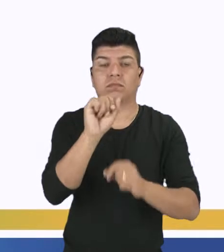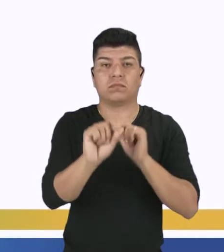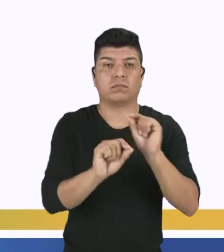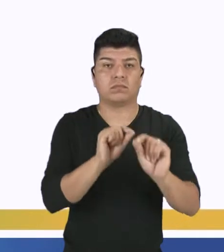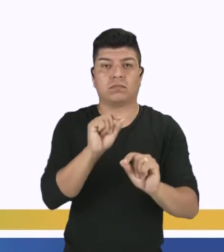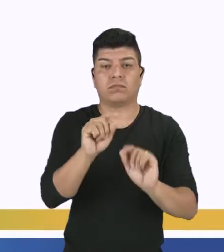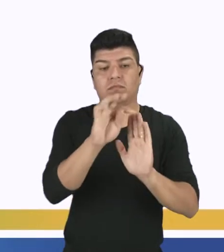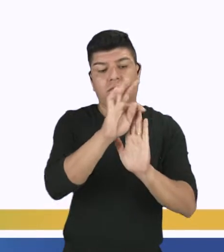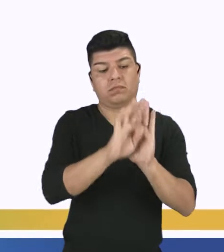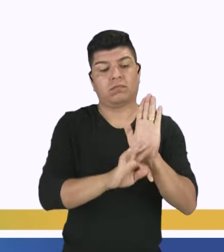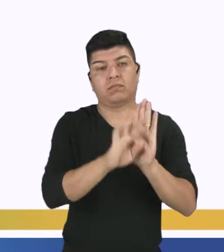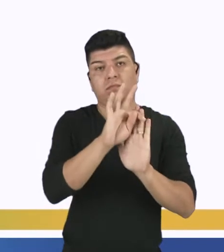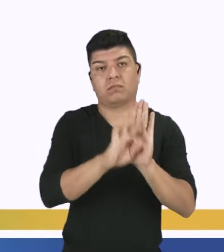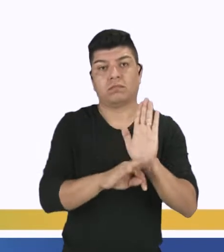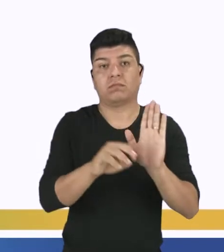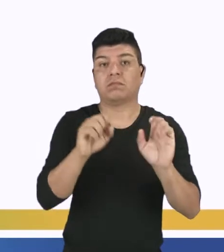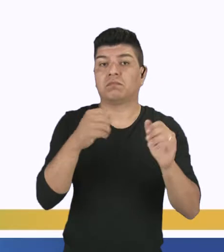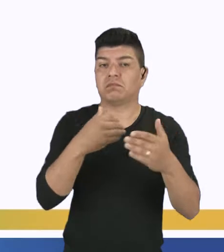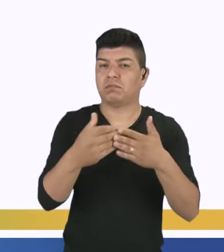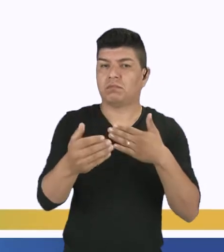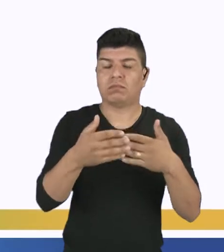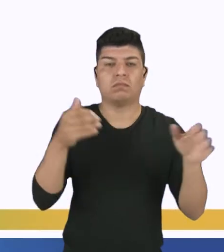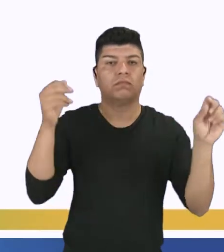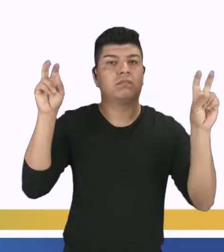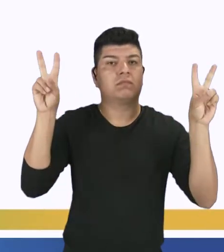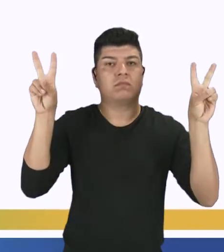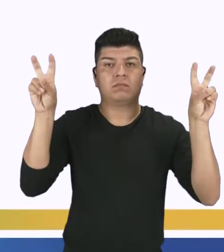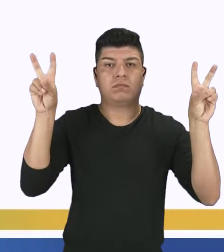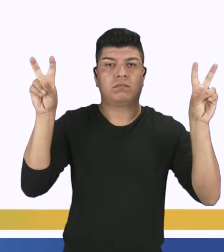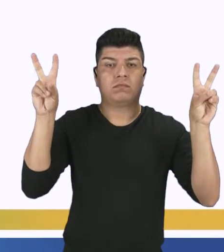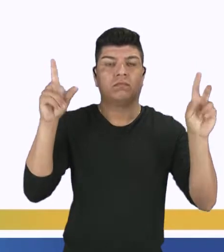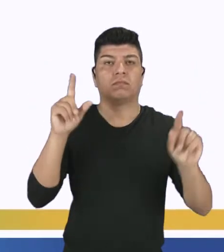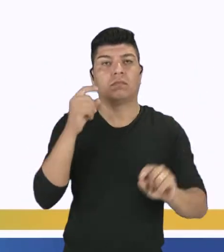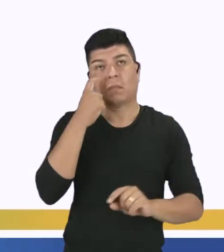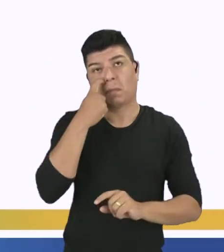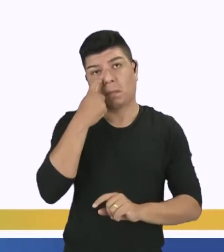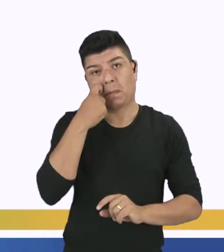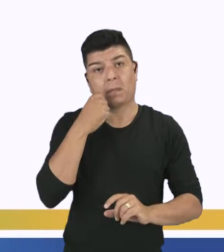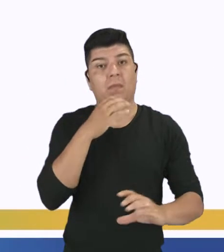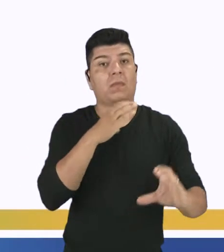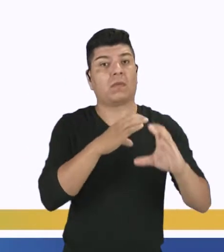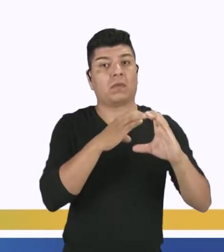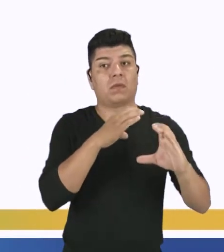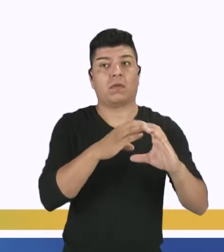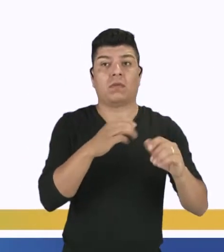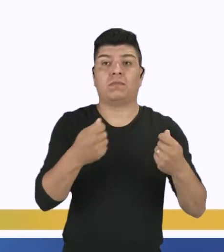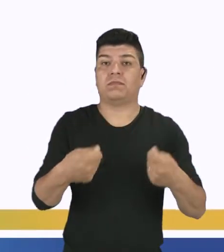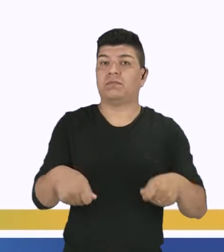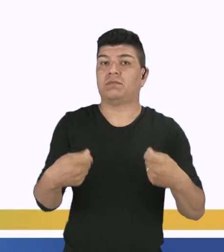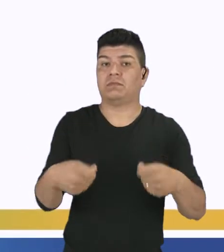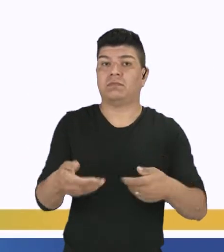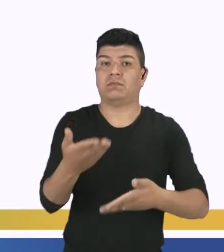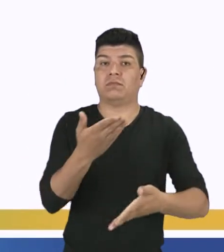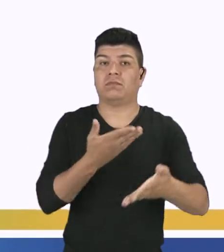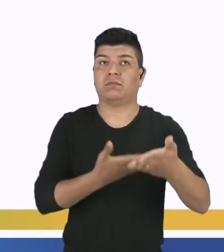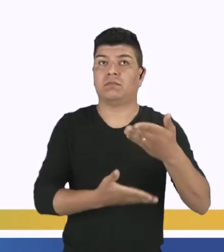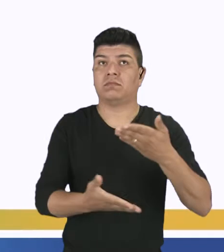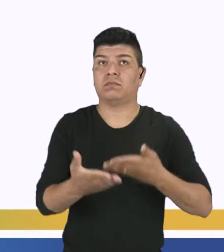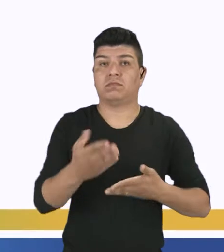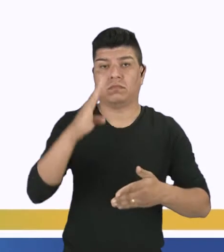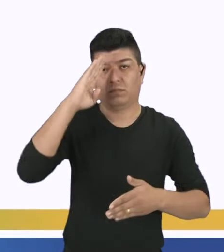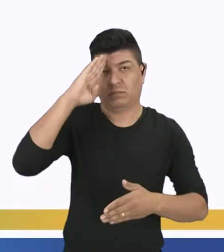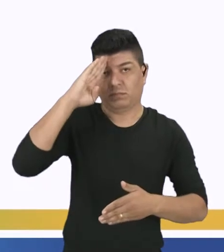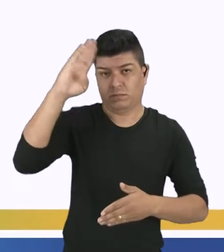estos textos pueden tratar sobre cualquier tema que el comunicador crea necesario compartir y su